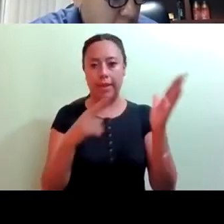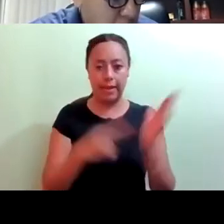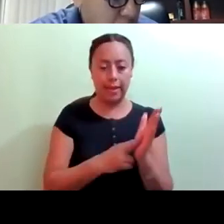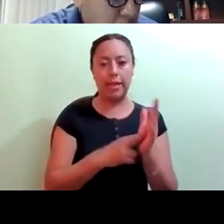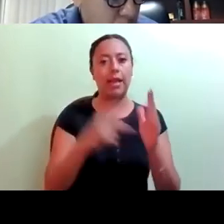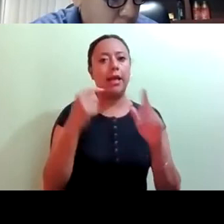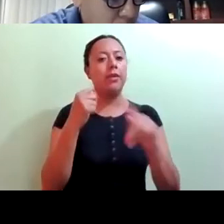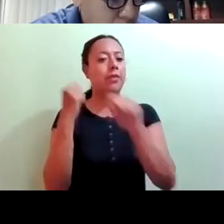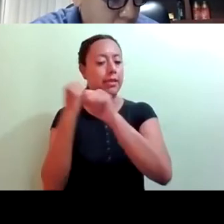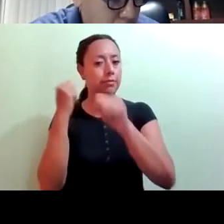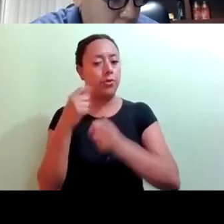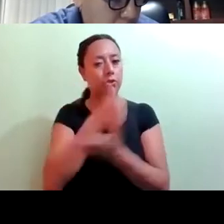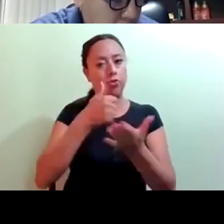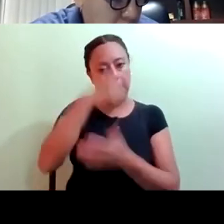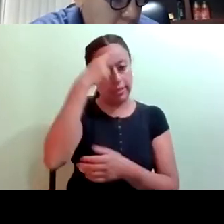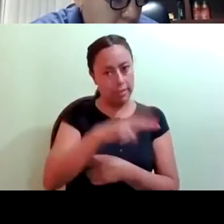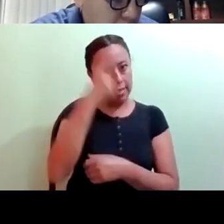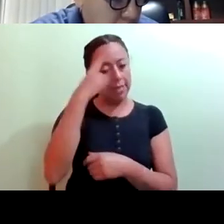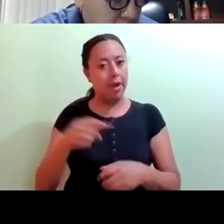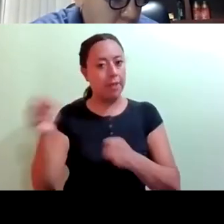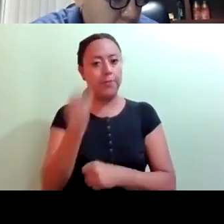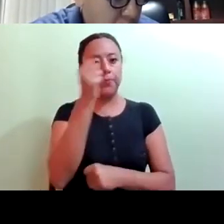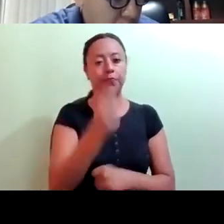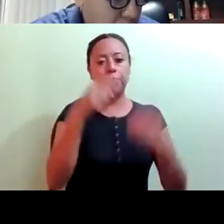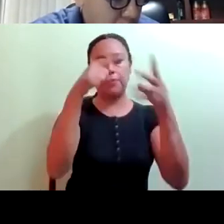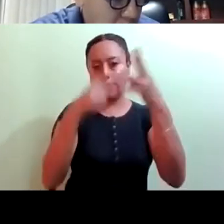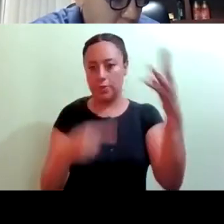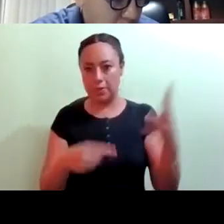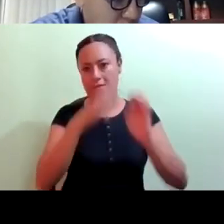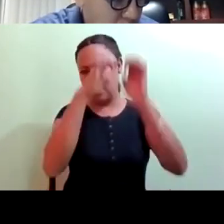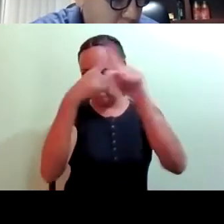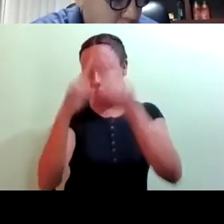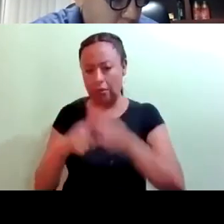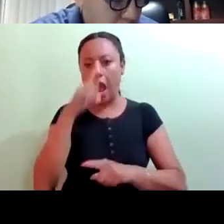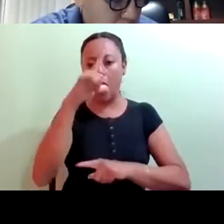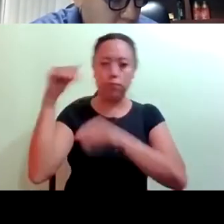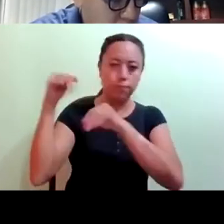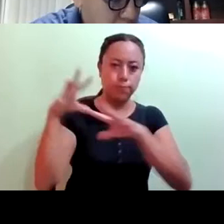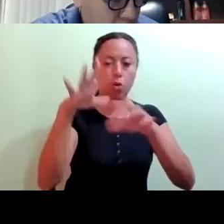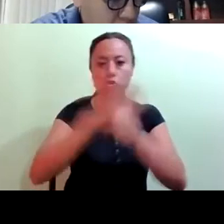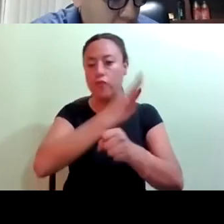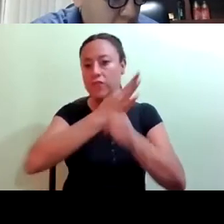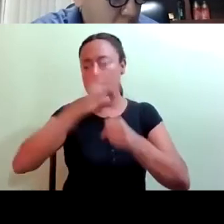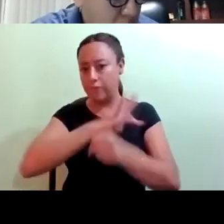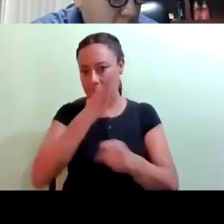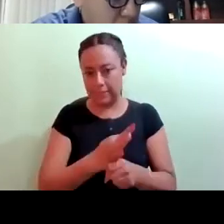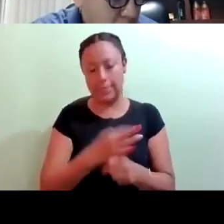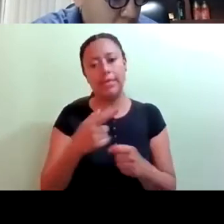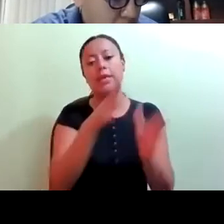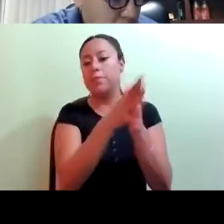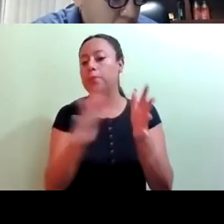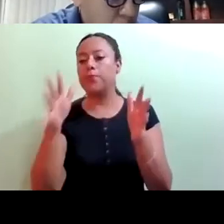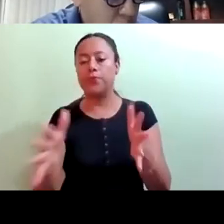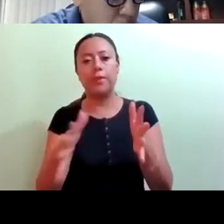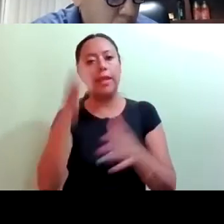acciones necesarias para la instalación de infraestructura que garantice la iluminación adecuada y suficiente en el CETRAM ubicado en la estación Tláhuac